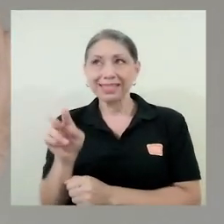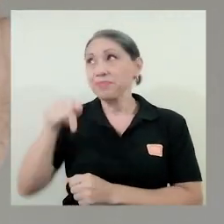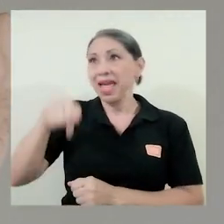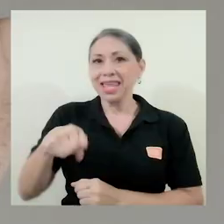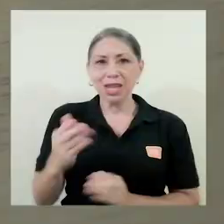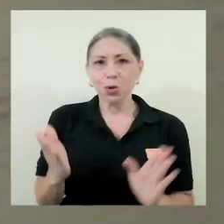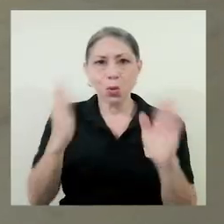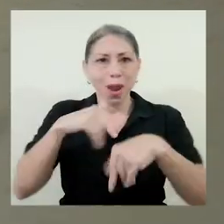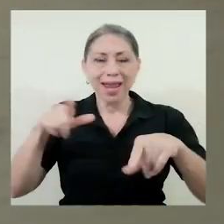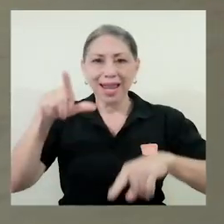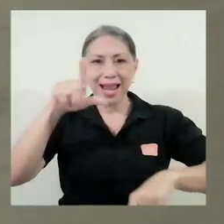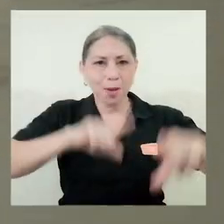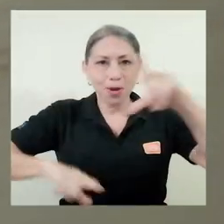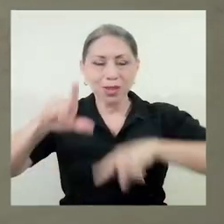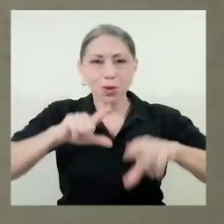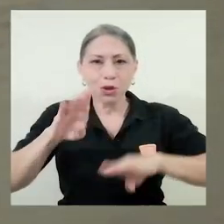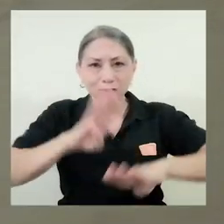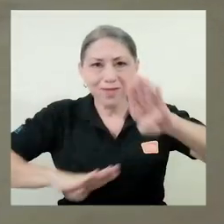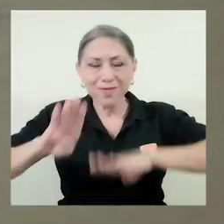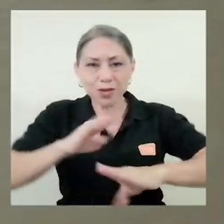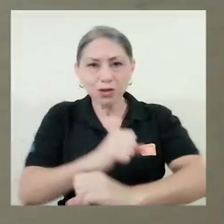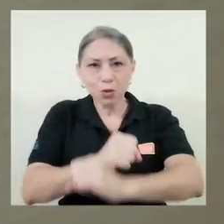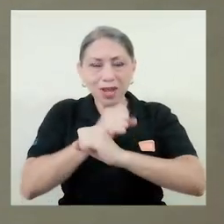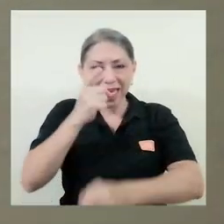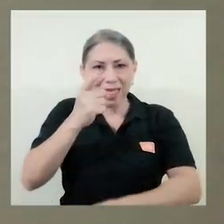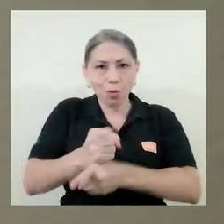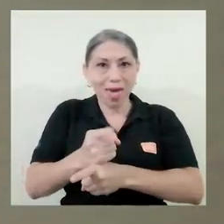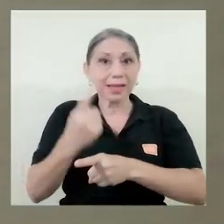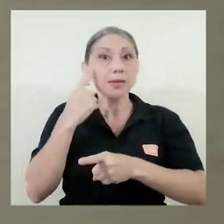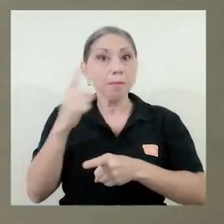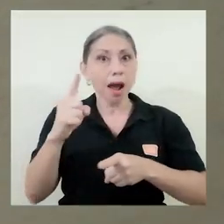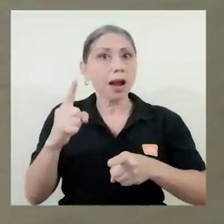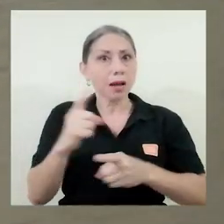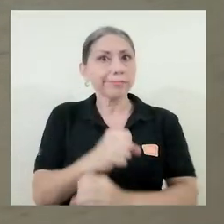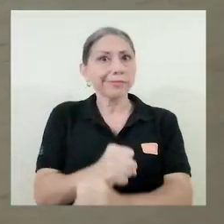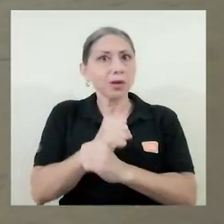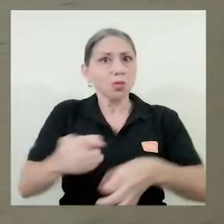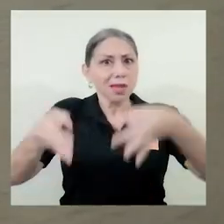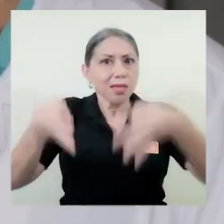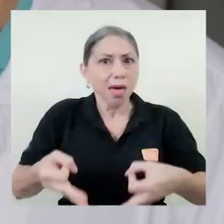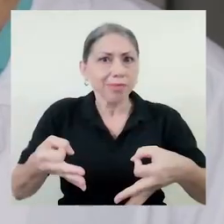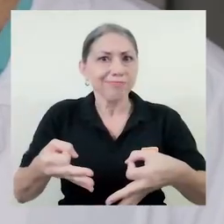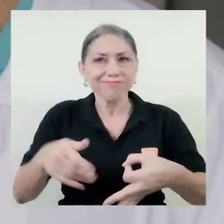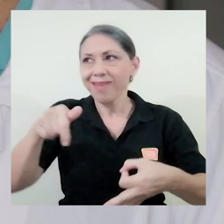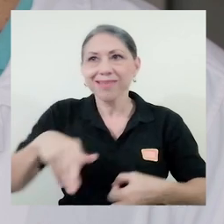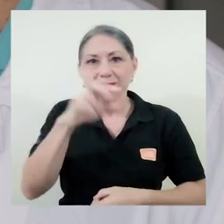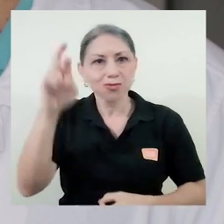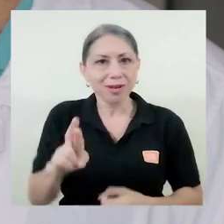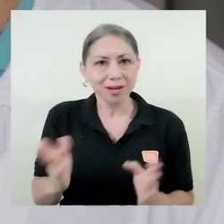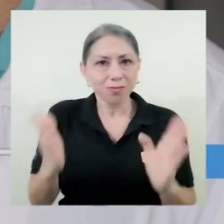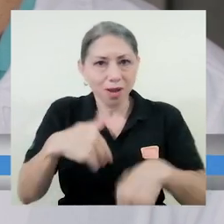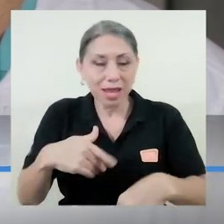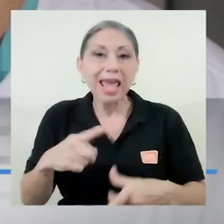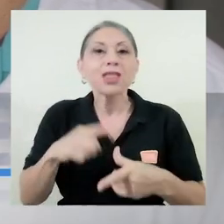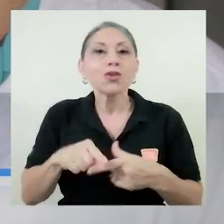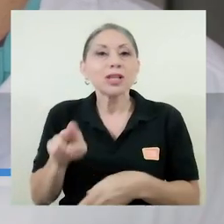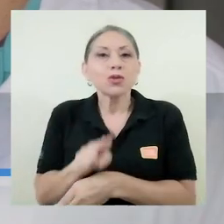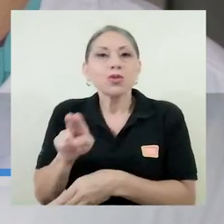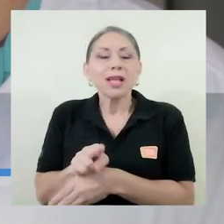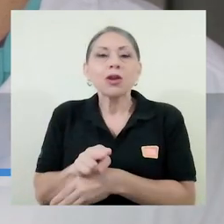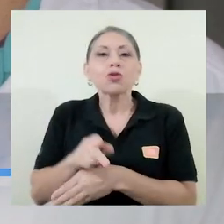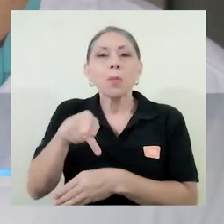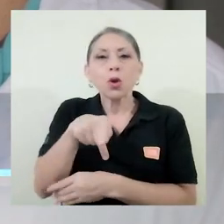adecuados para el nivel de seguridad que requiere el manejo de este tipo de virus. Entonces lo que se utilizaron fueron